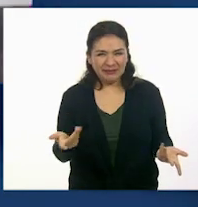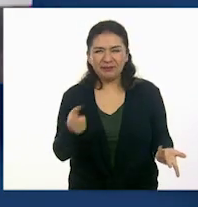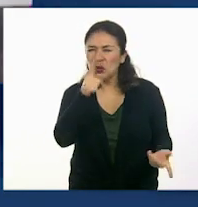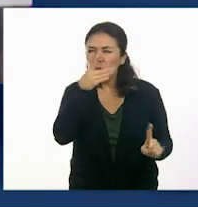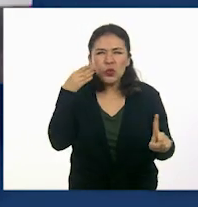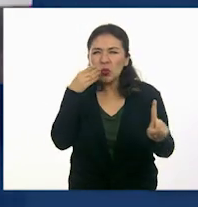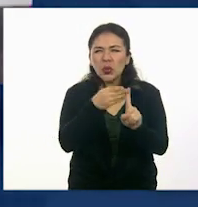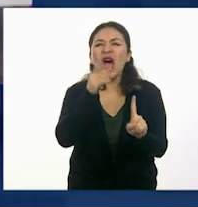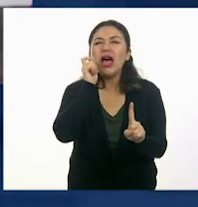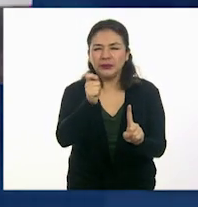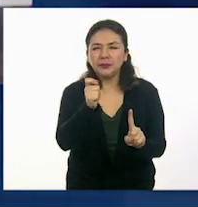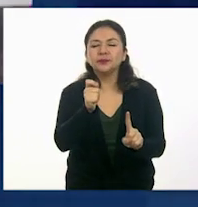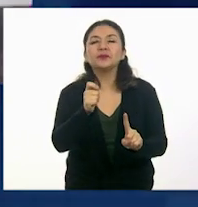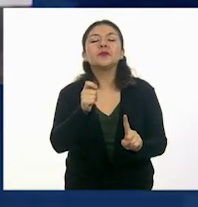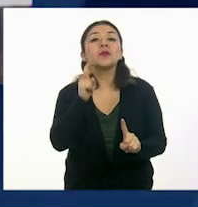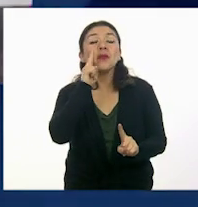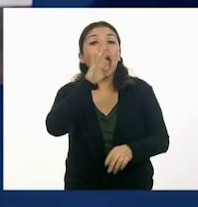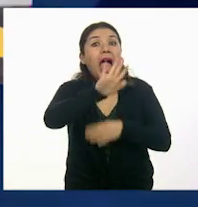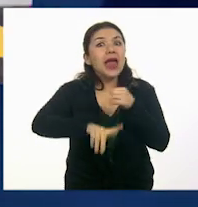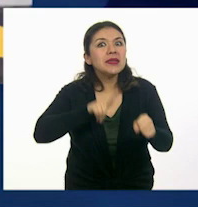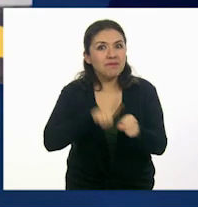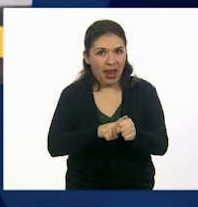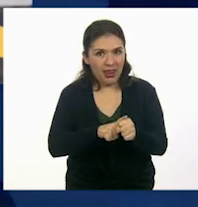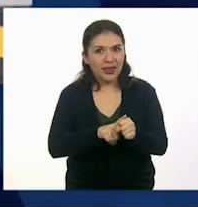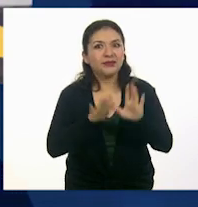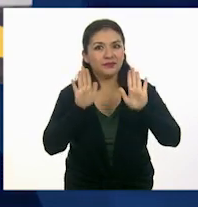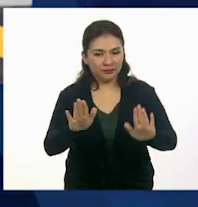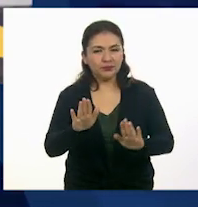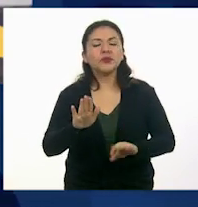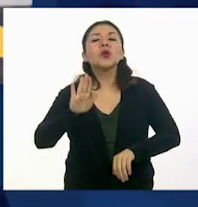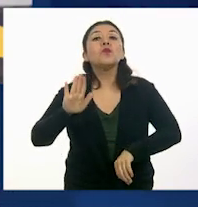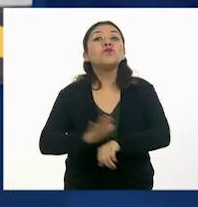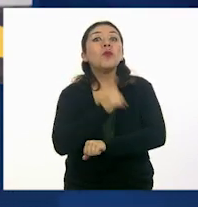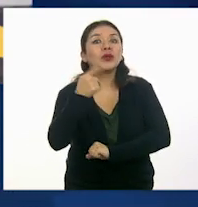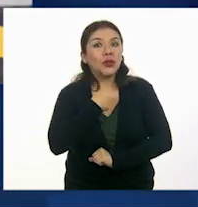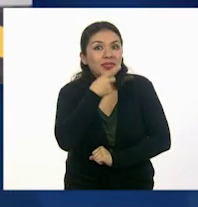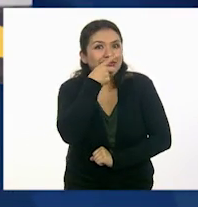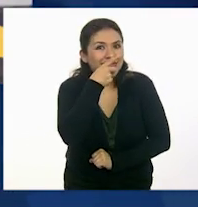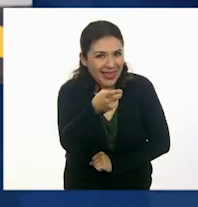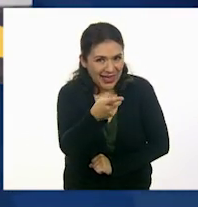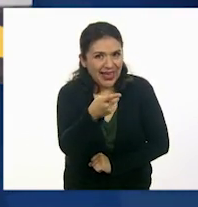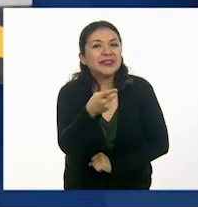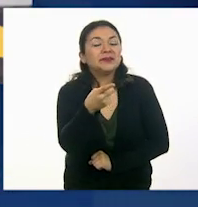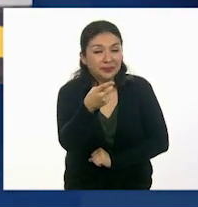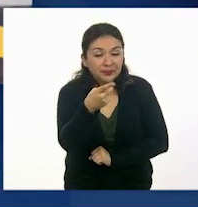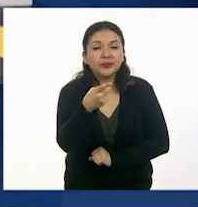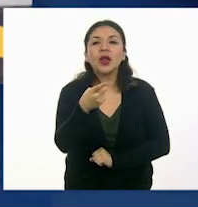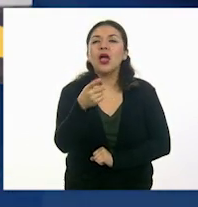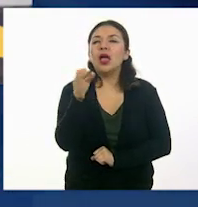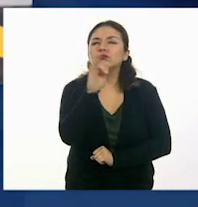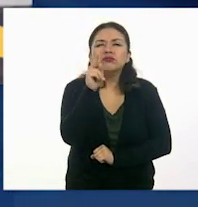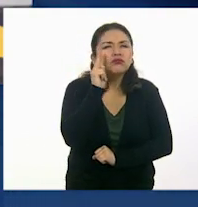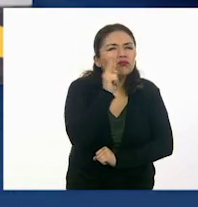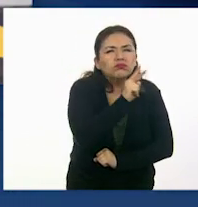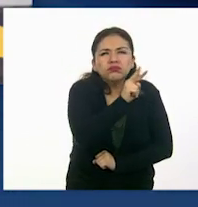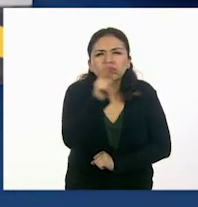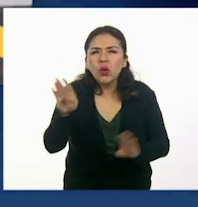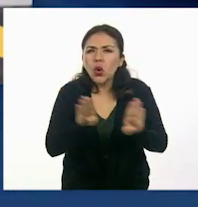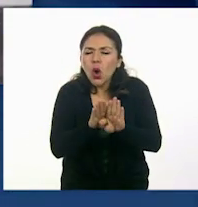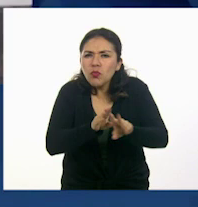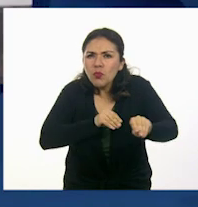Específicamente nos vamos a centrar en los animales, porque te voy a compartir que si notamos los